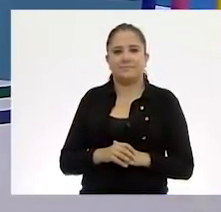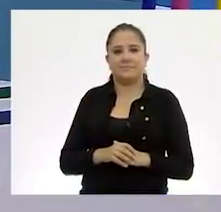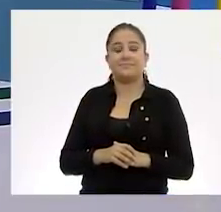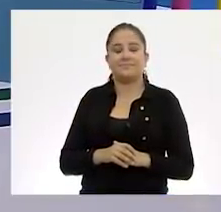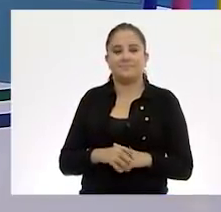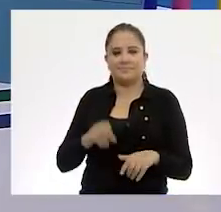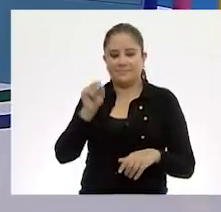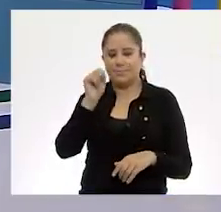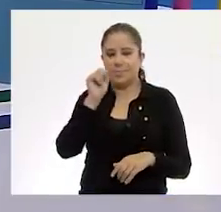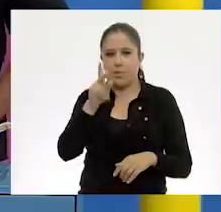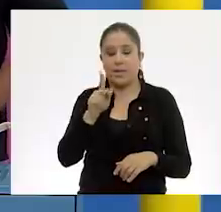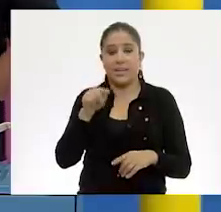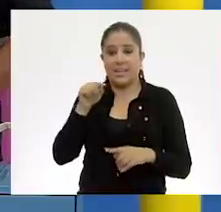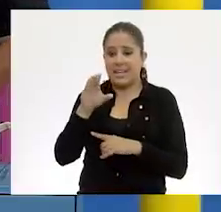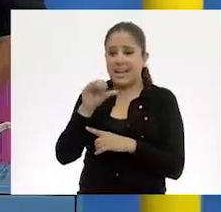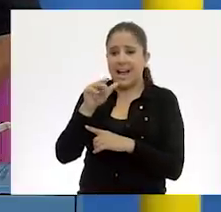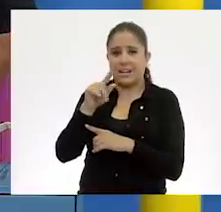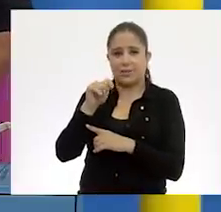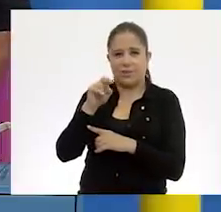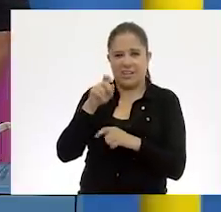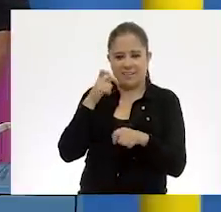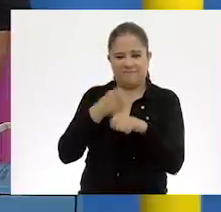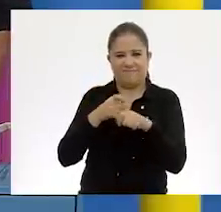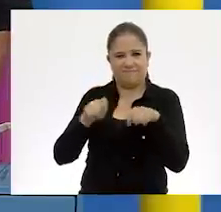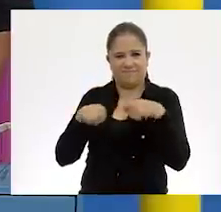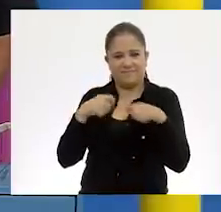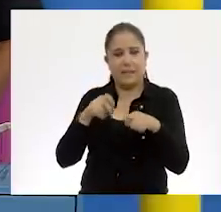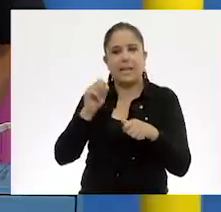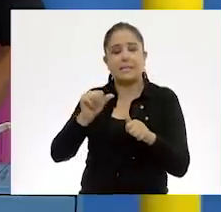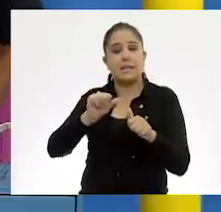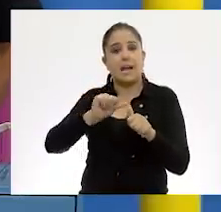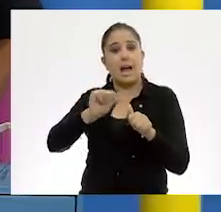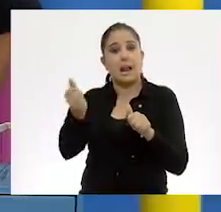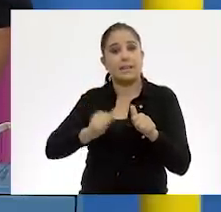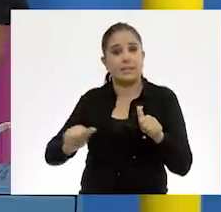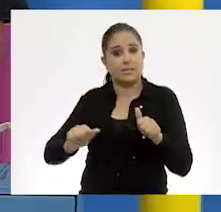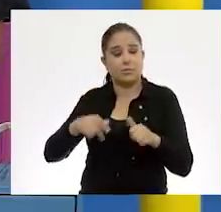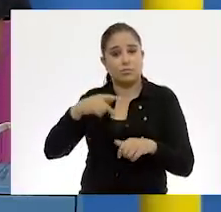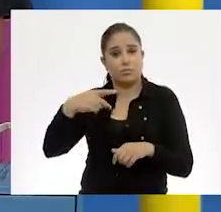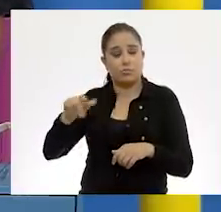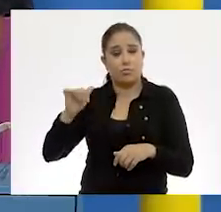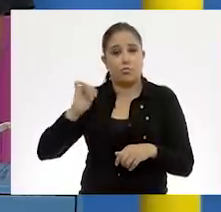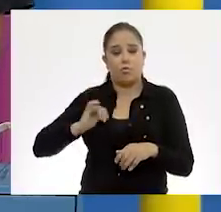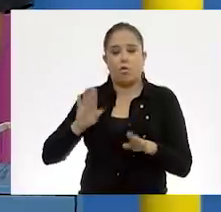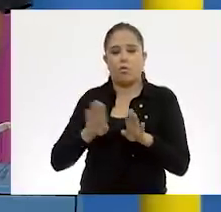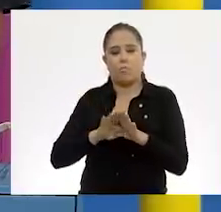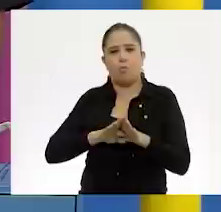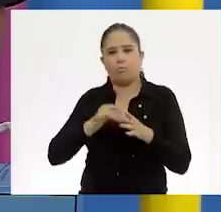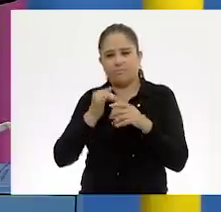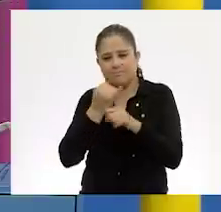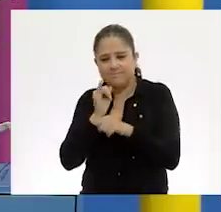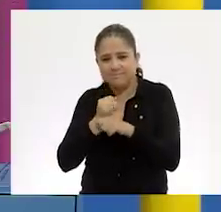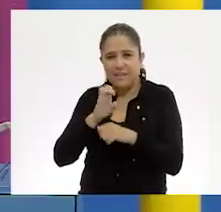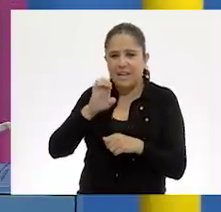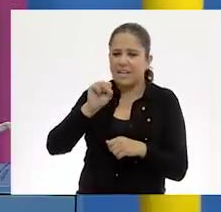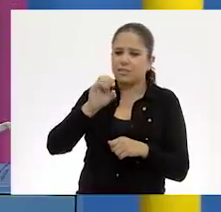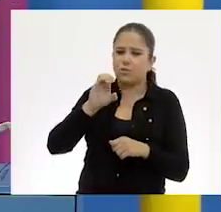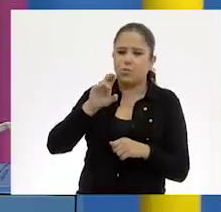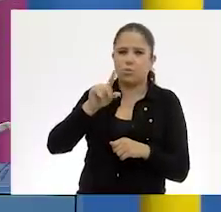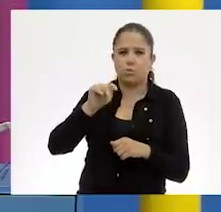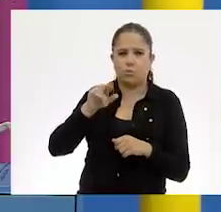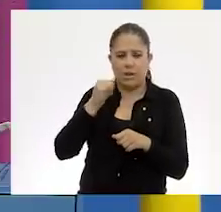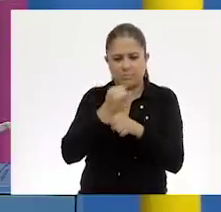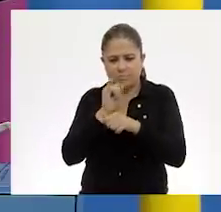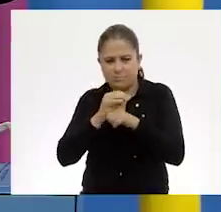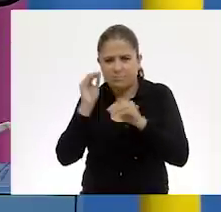Ok, bueno, la cartonería es una técnica artesanal que se depende de la escultura, del modelado. Realmente esta